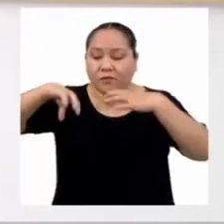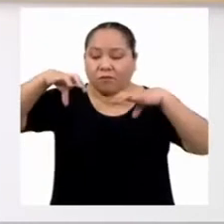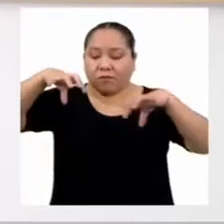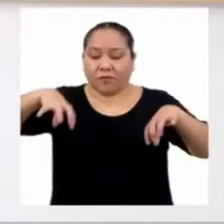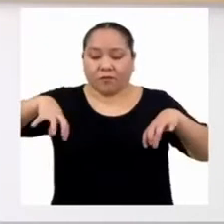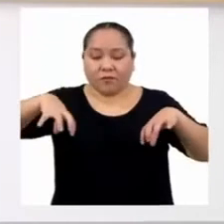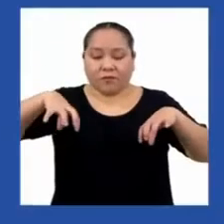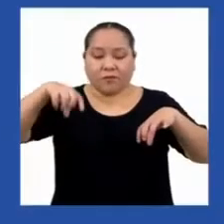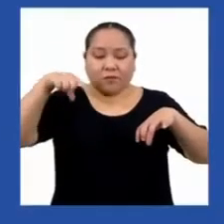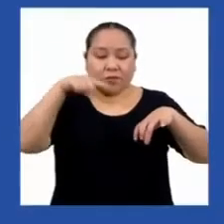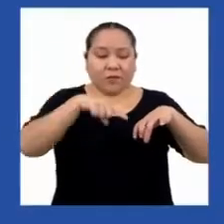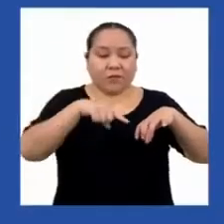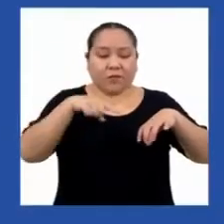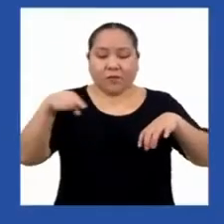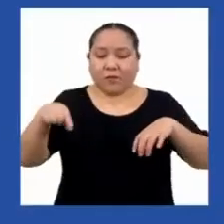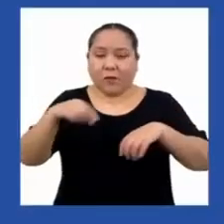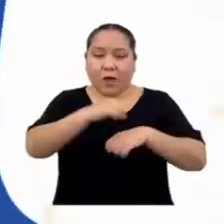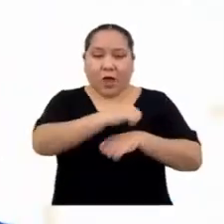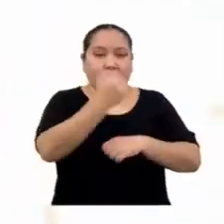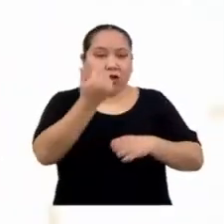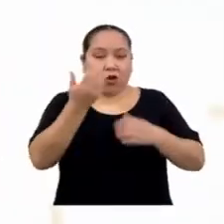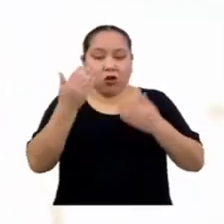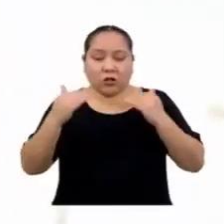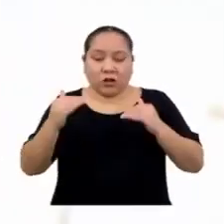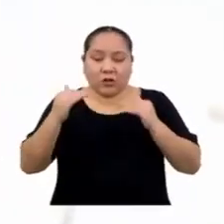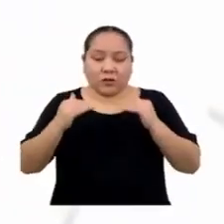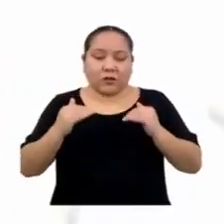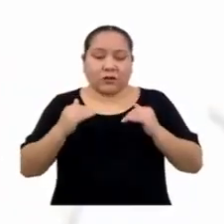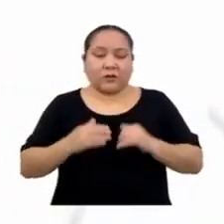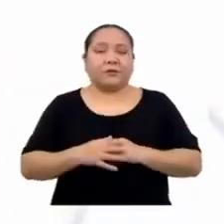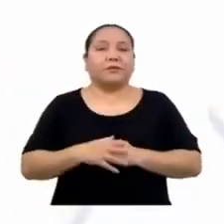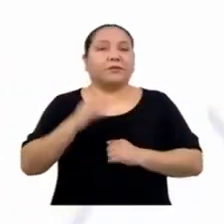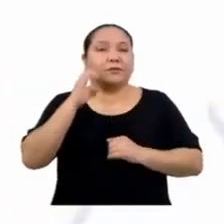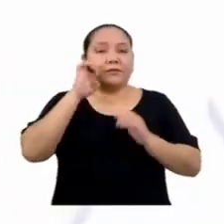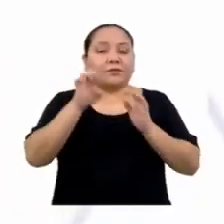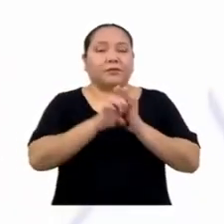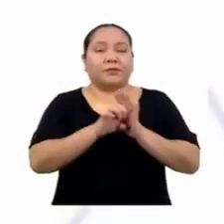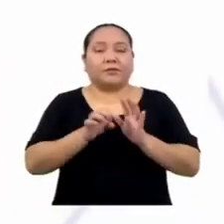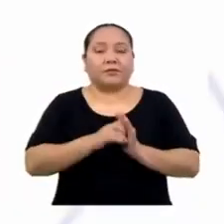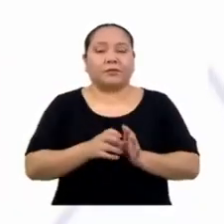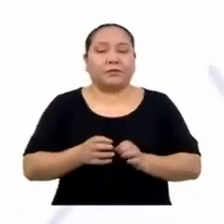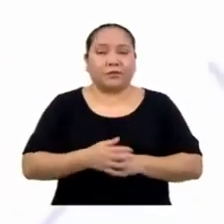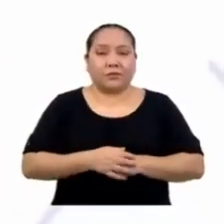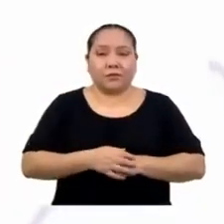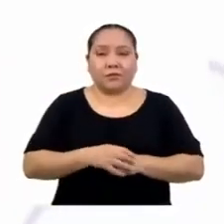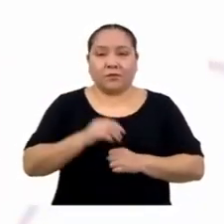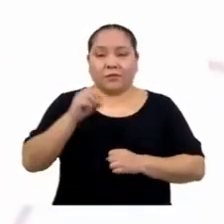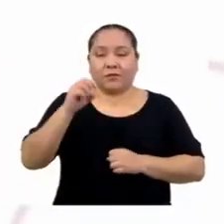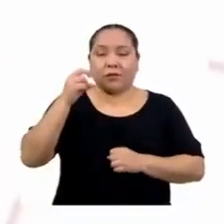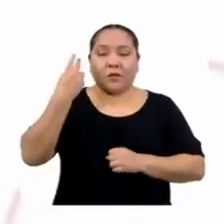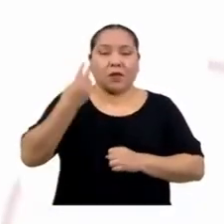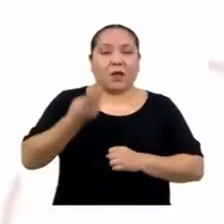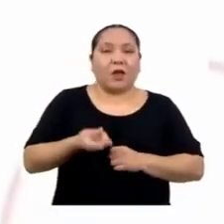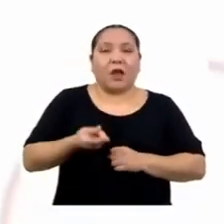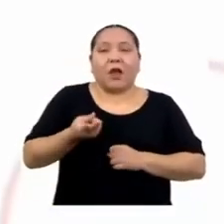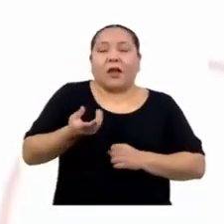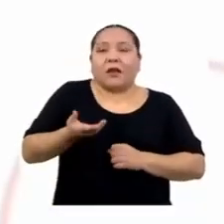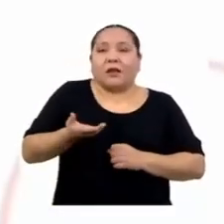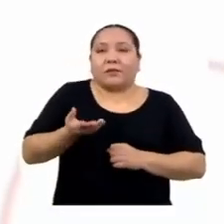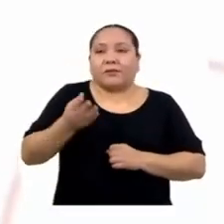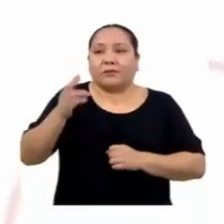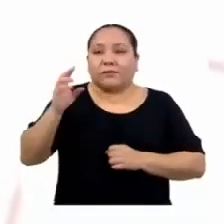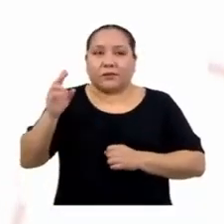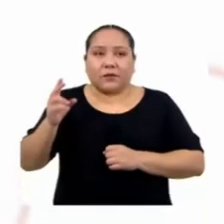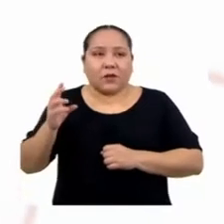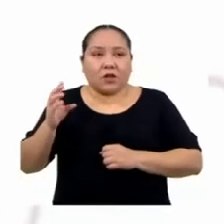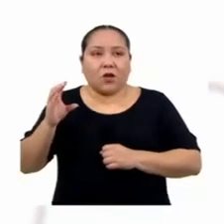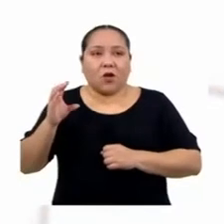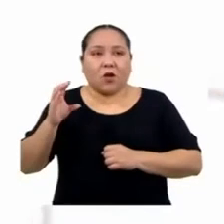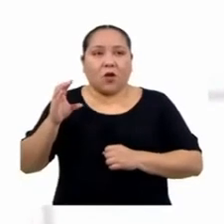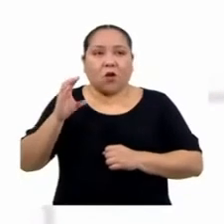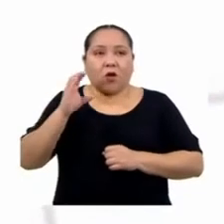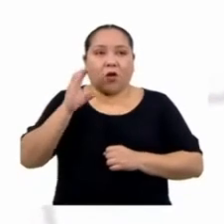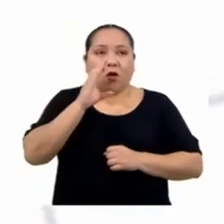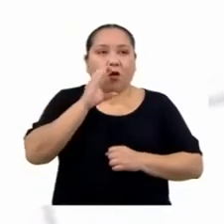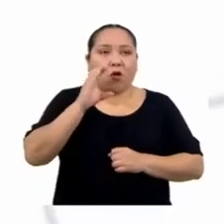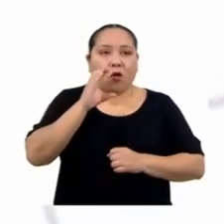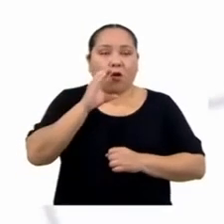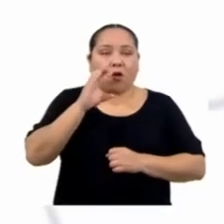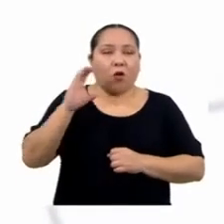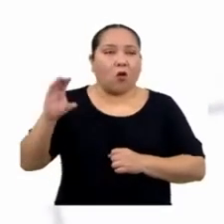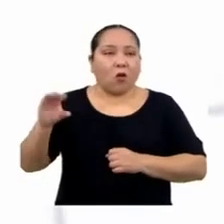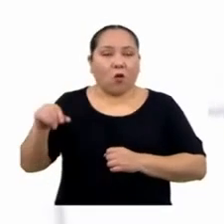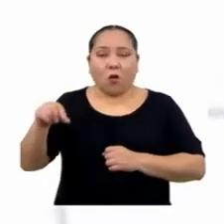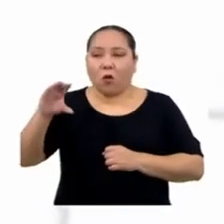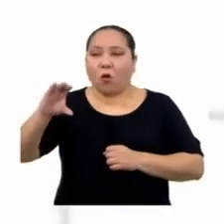otras categorías. Por ejemplo, las variables cualitativas pueden ser nominales u ordinales.